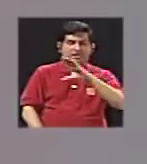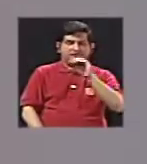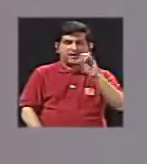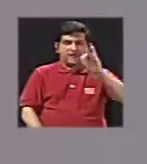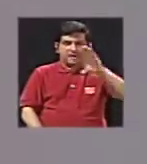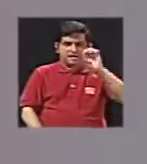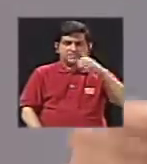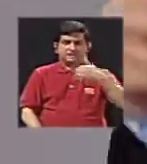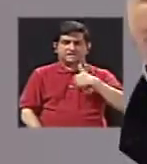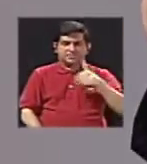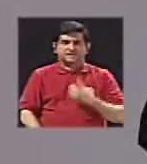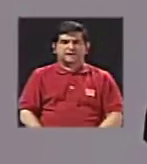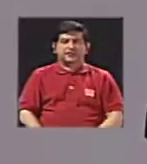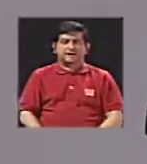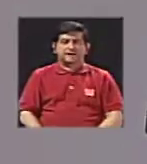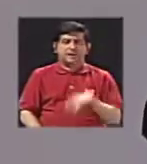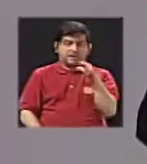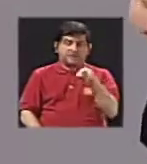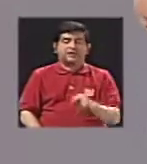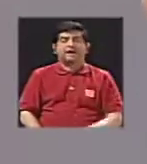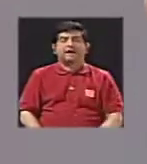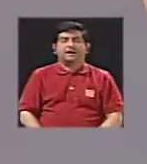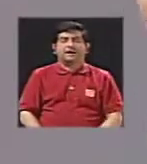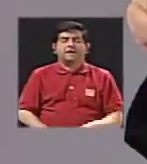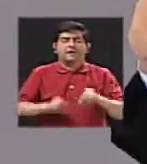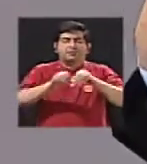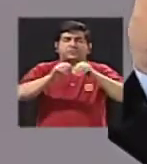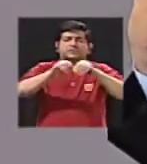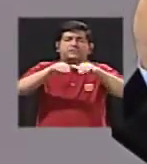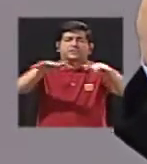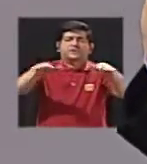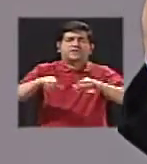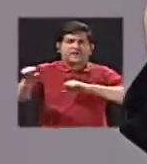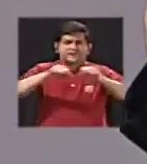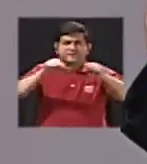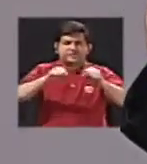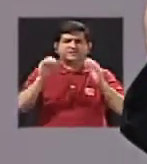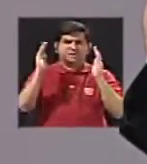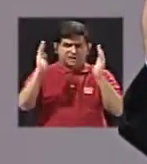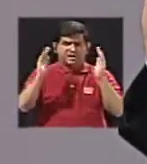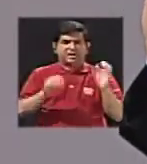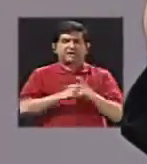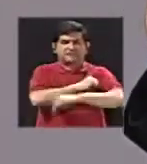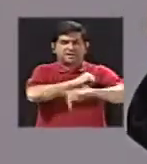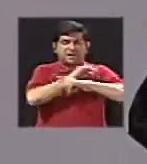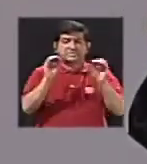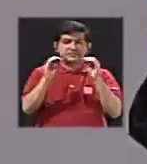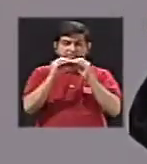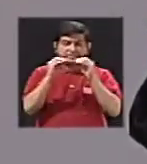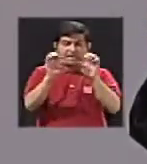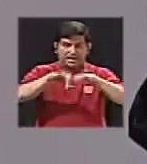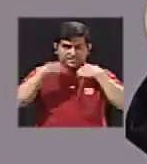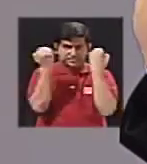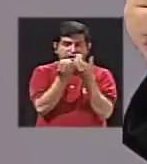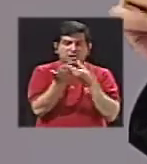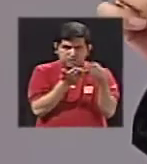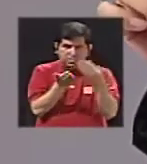tenemos unas densas redes sísmicas en el país y se están adquiriendo más equipos sísmicos